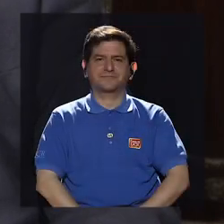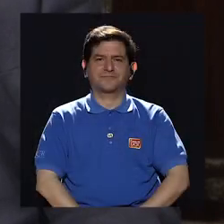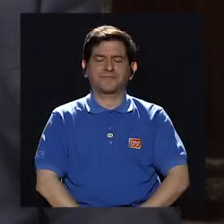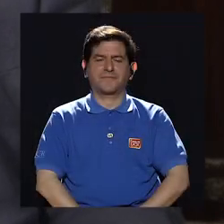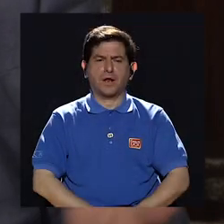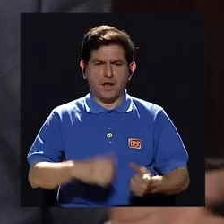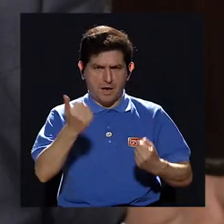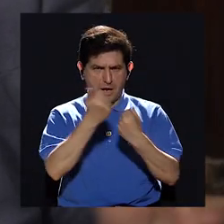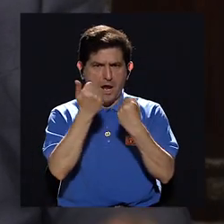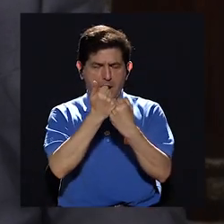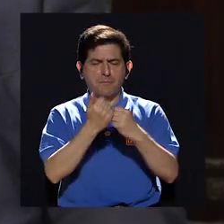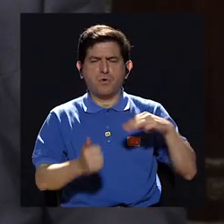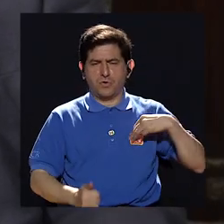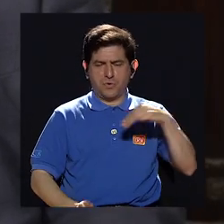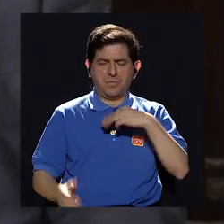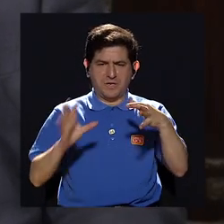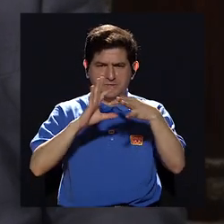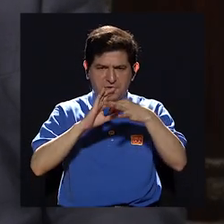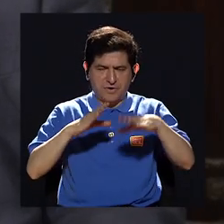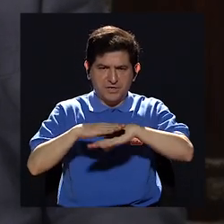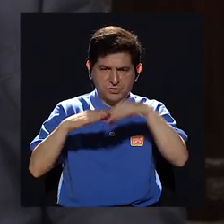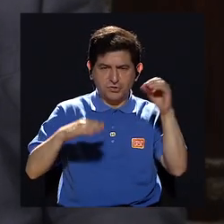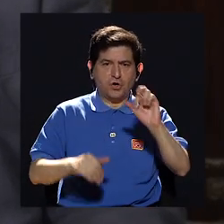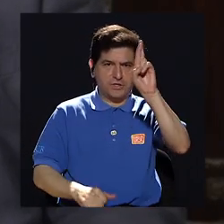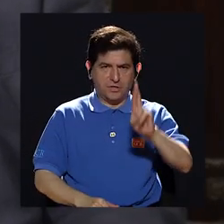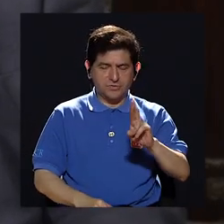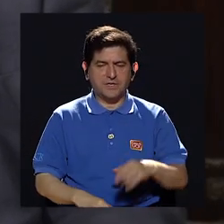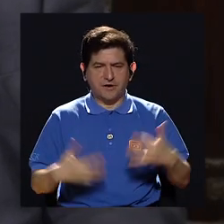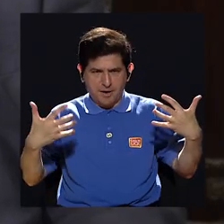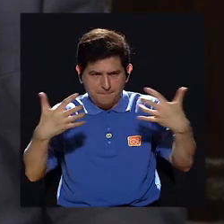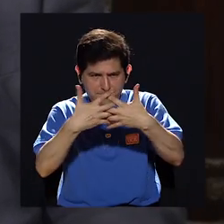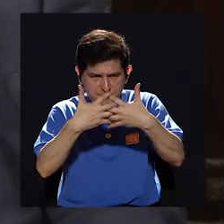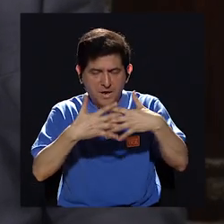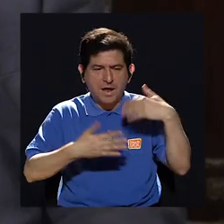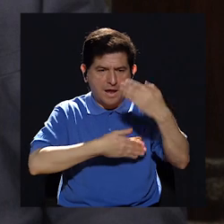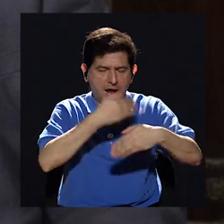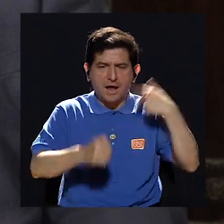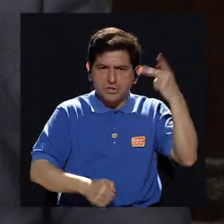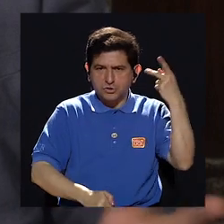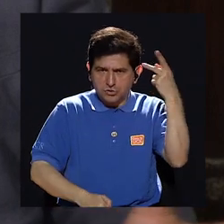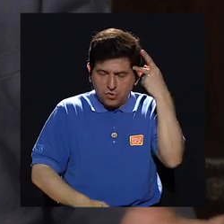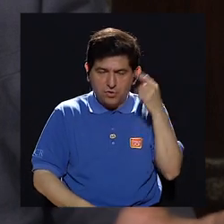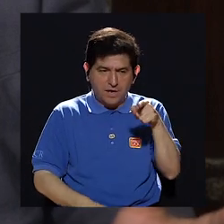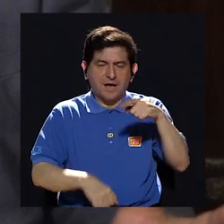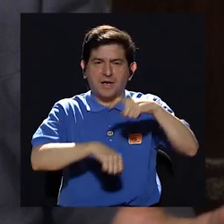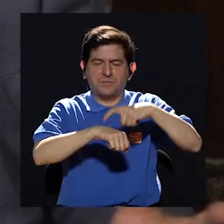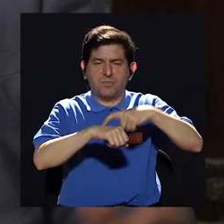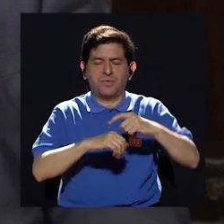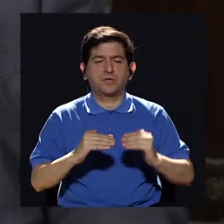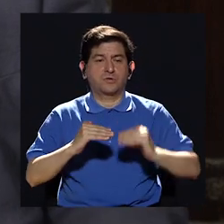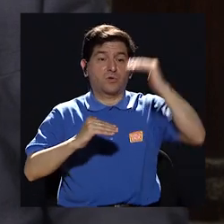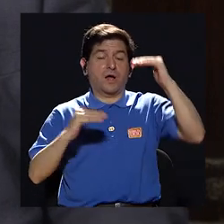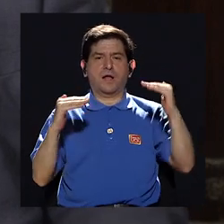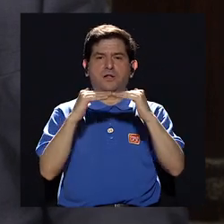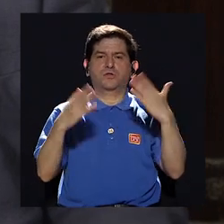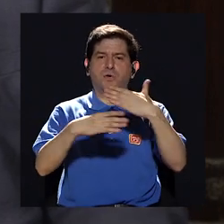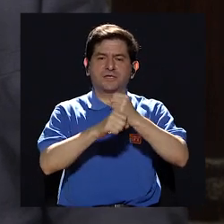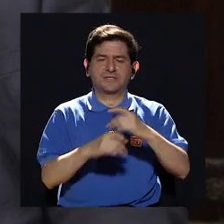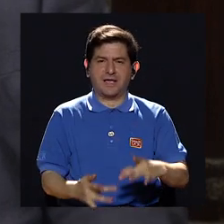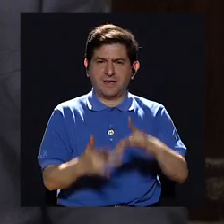fue un apoyo el de la cancillería costarricense complementario al de las gestiones políticas que se realizaban al más alto nivel